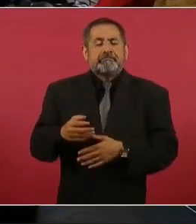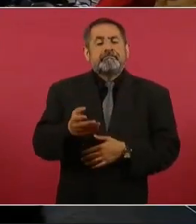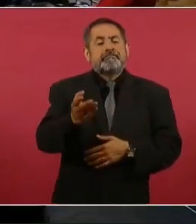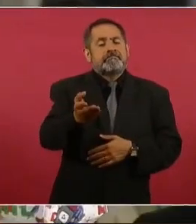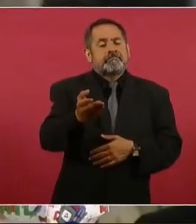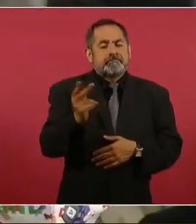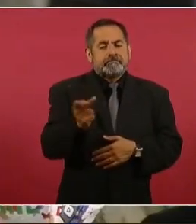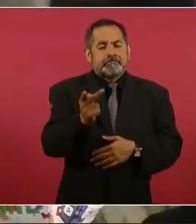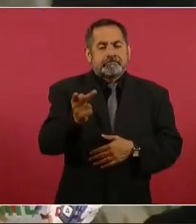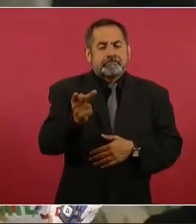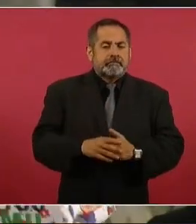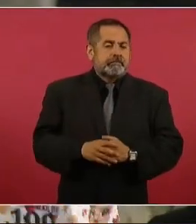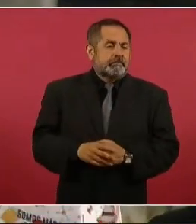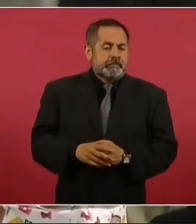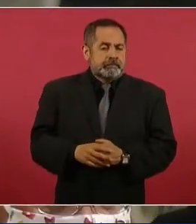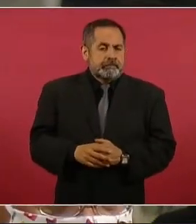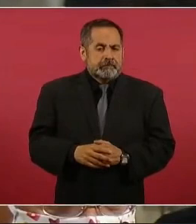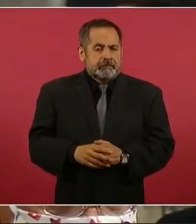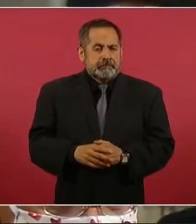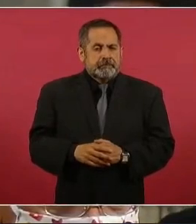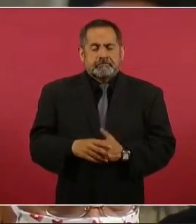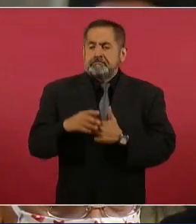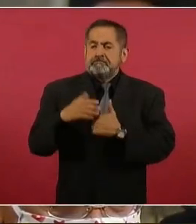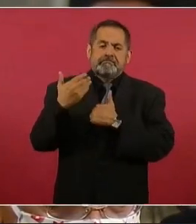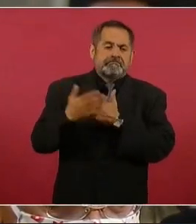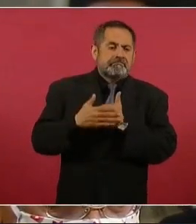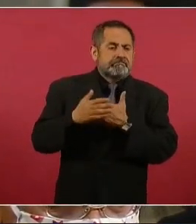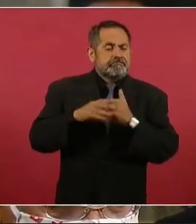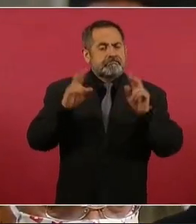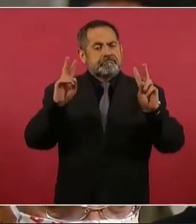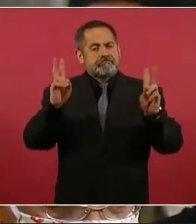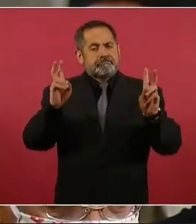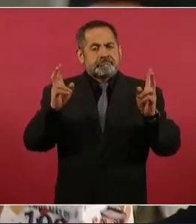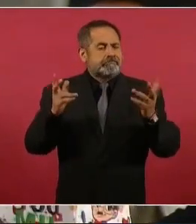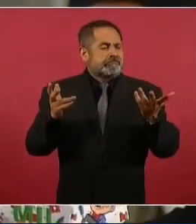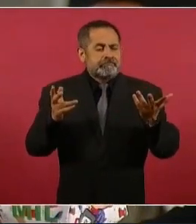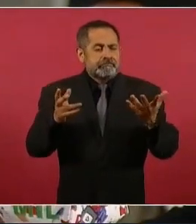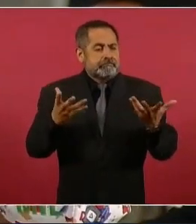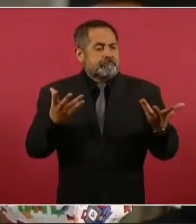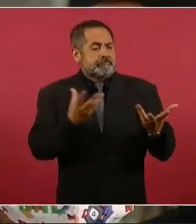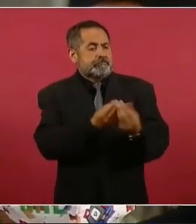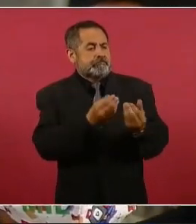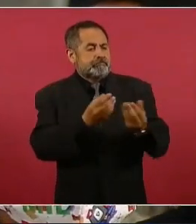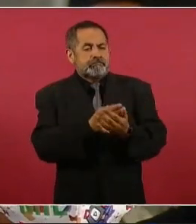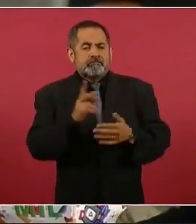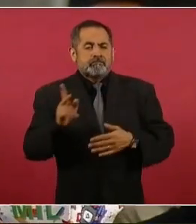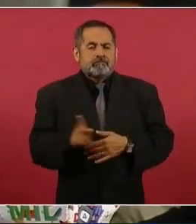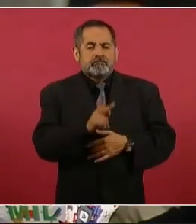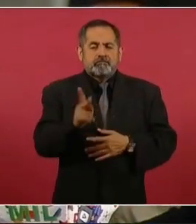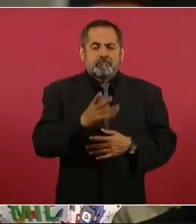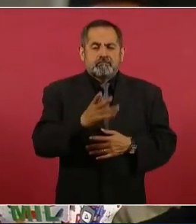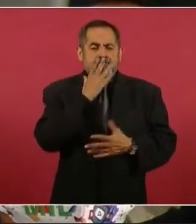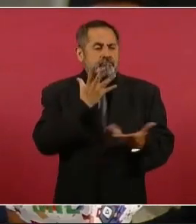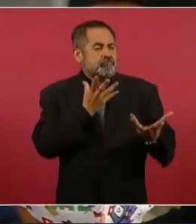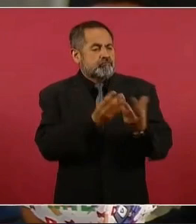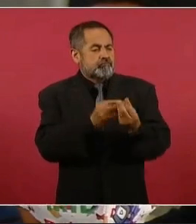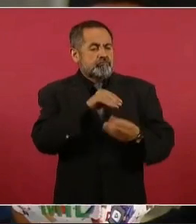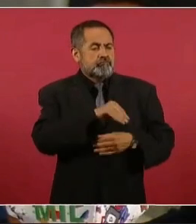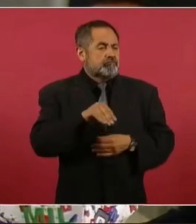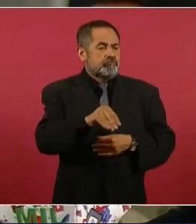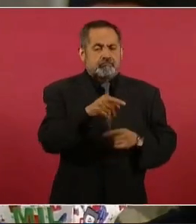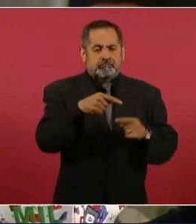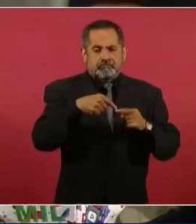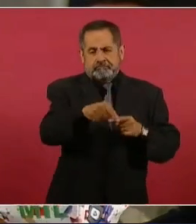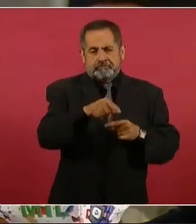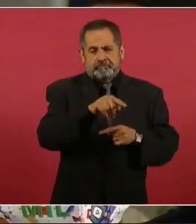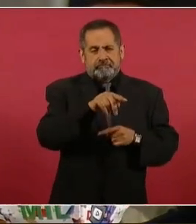Presidente, preguntarle cuáles van a ser los temas que va a tratar con los pueblos originarios de Sonora en esta gira de fin